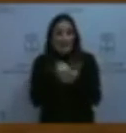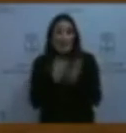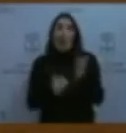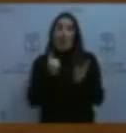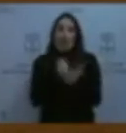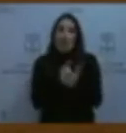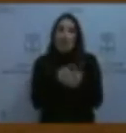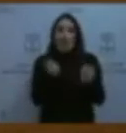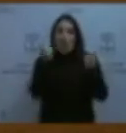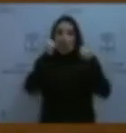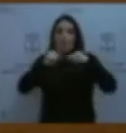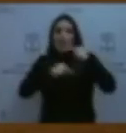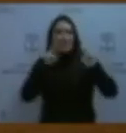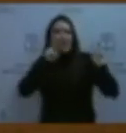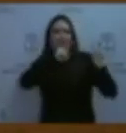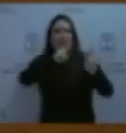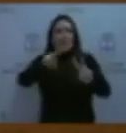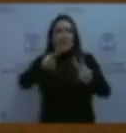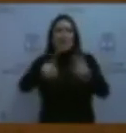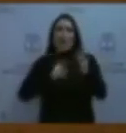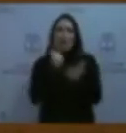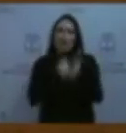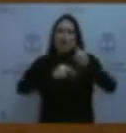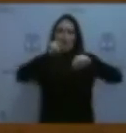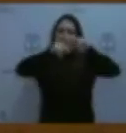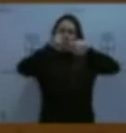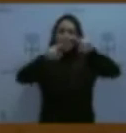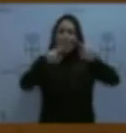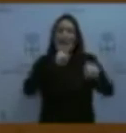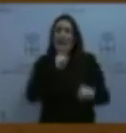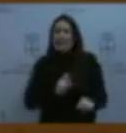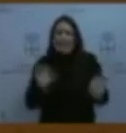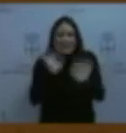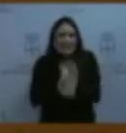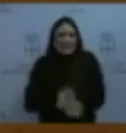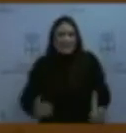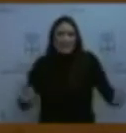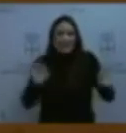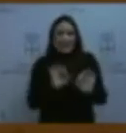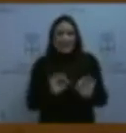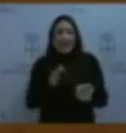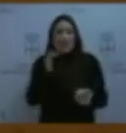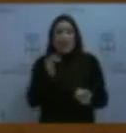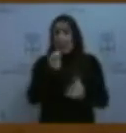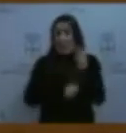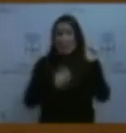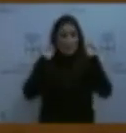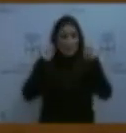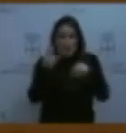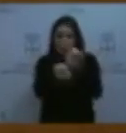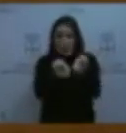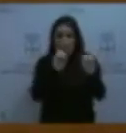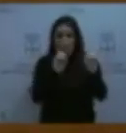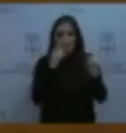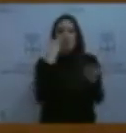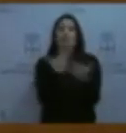se encuentran con que se ha procedido a más obras sin avisar a nadie y, esta vez ya, sin ningún tipo de licencia. La prueba es